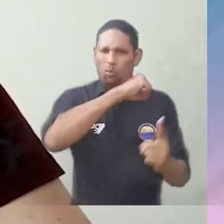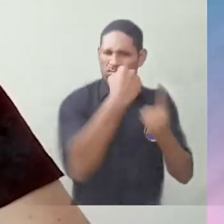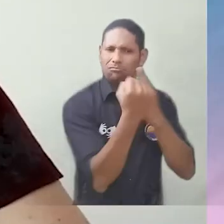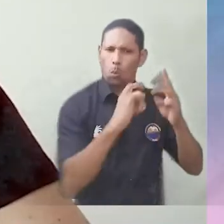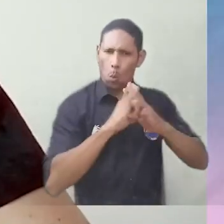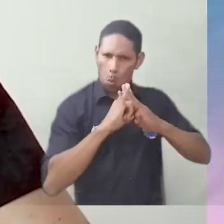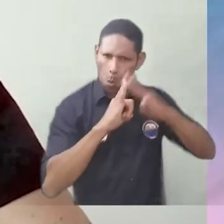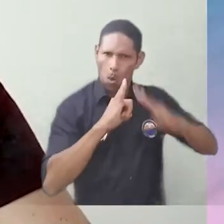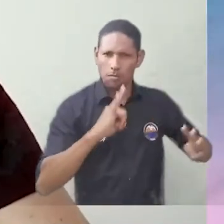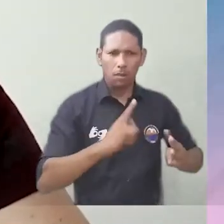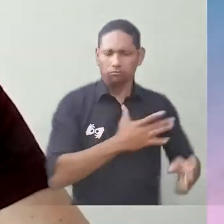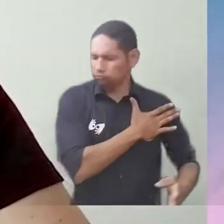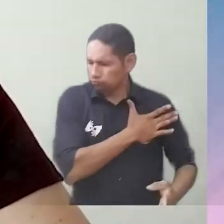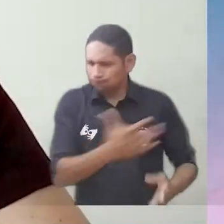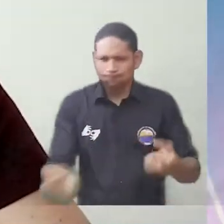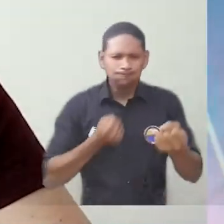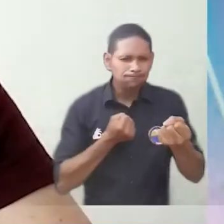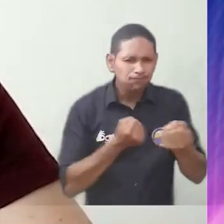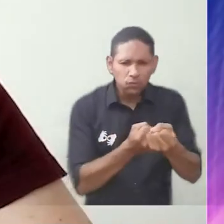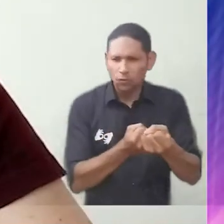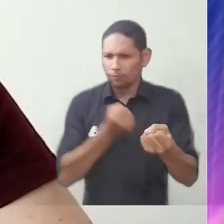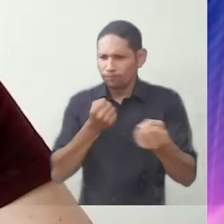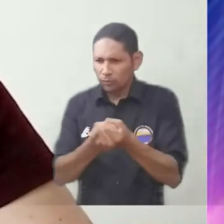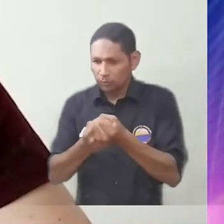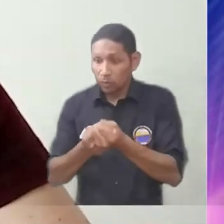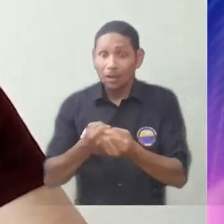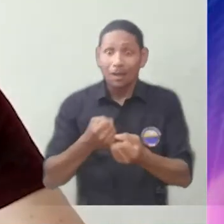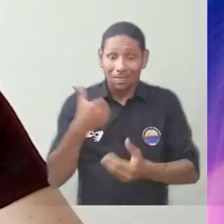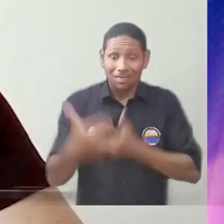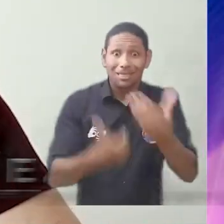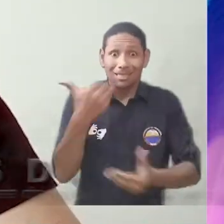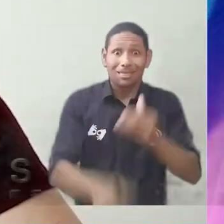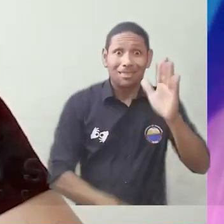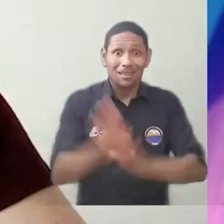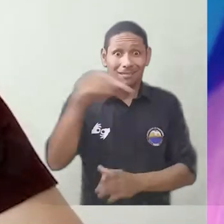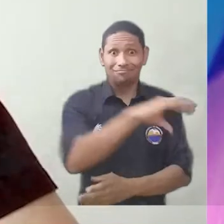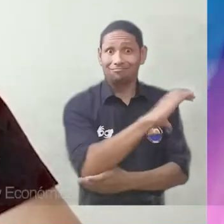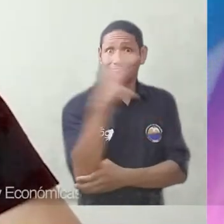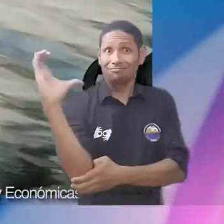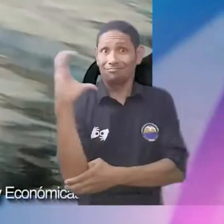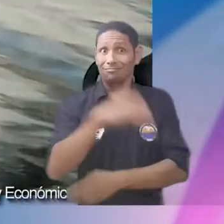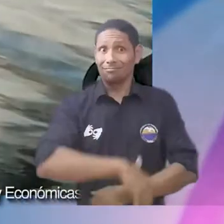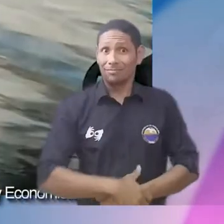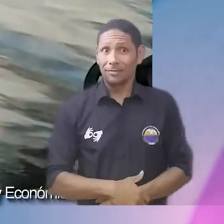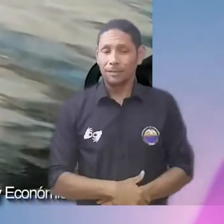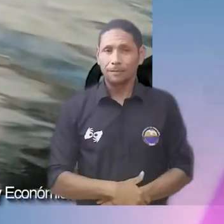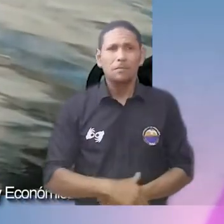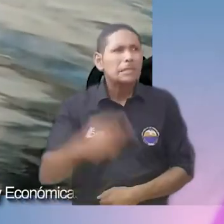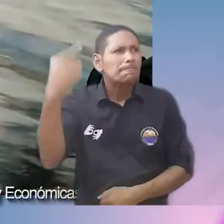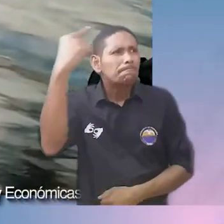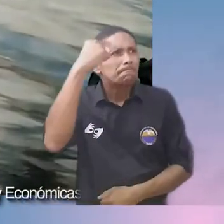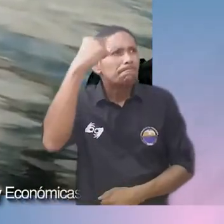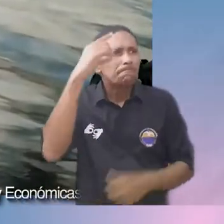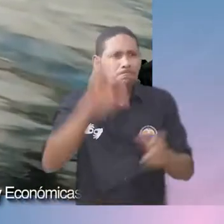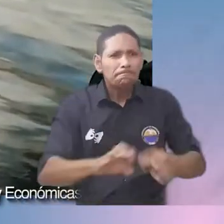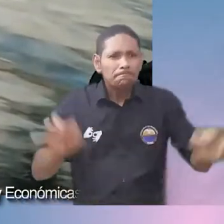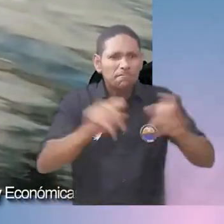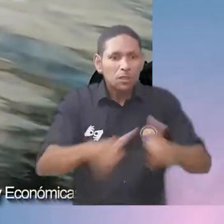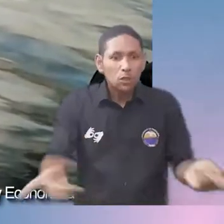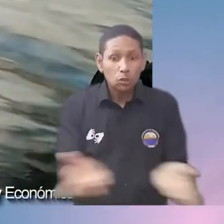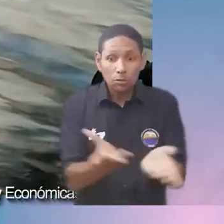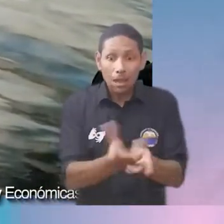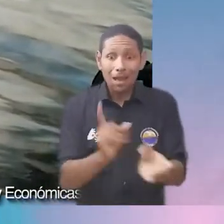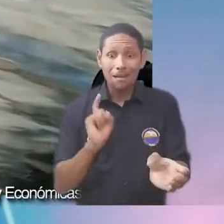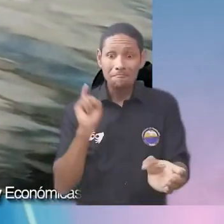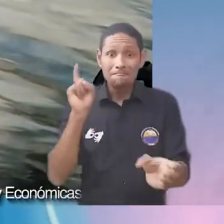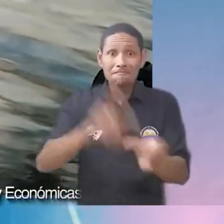que tiene Unimagdalena de aportar desarrollo a la región Caribe. Pensando en sus estudiantes, ha